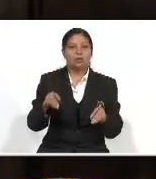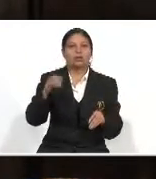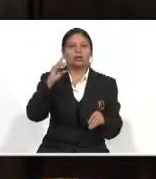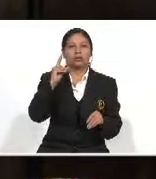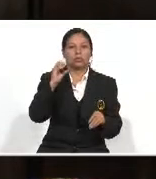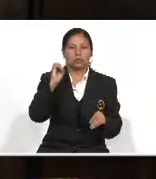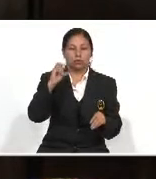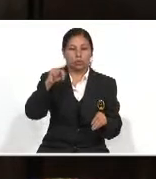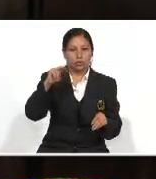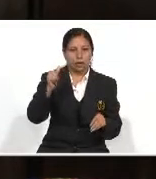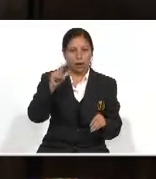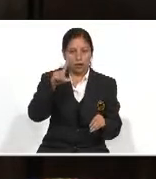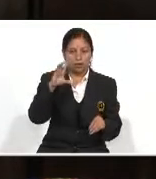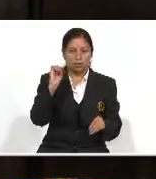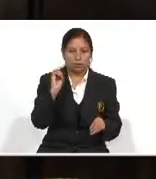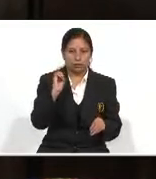Carías.